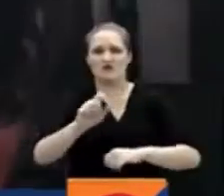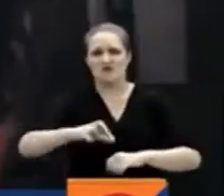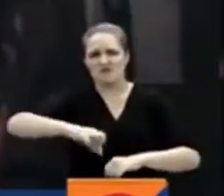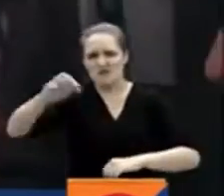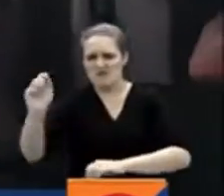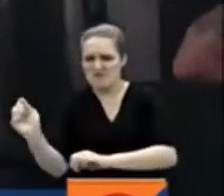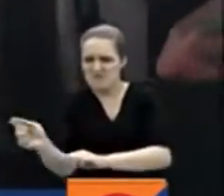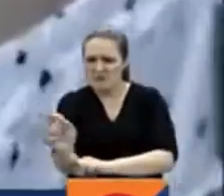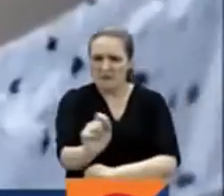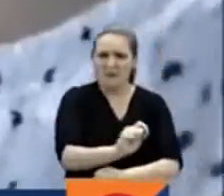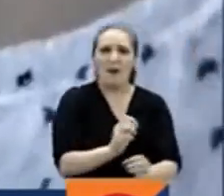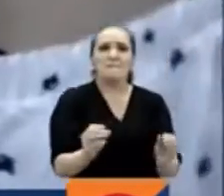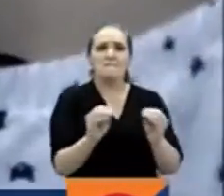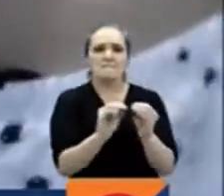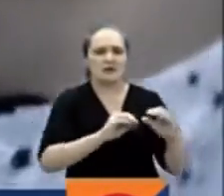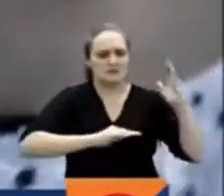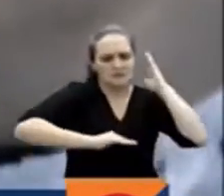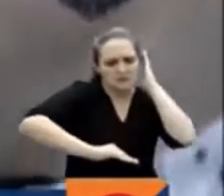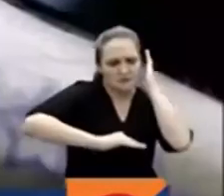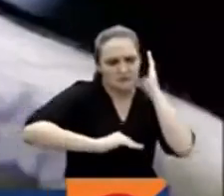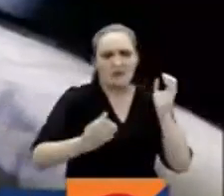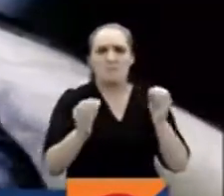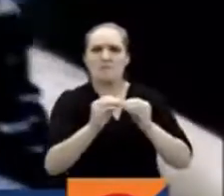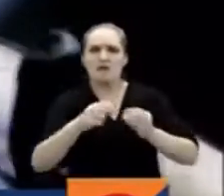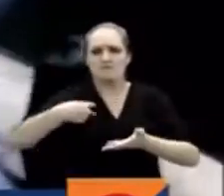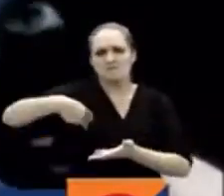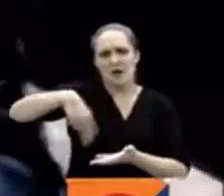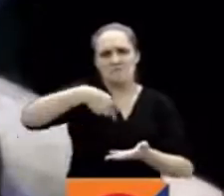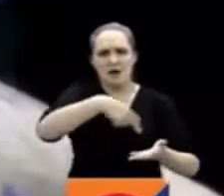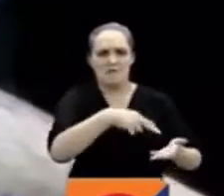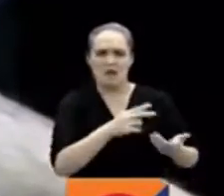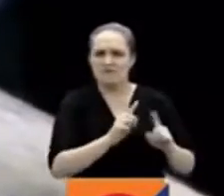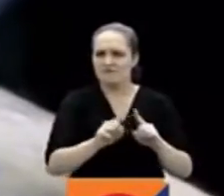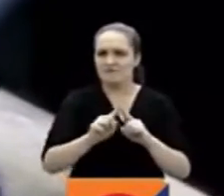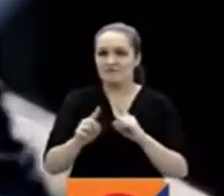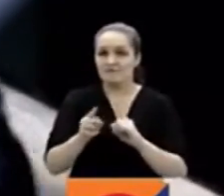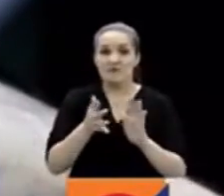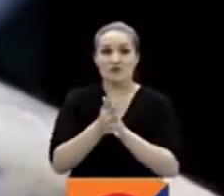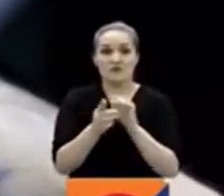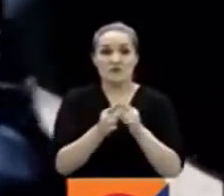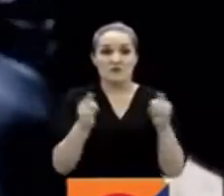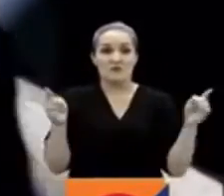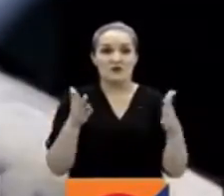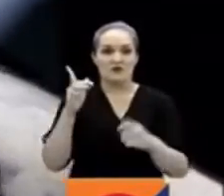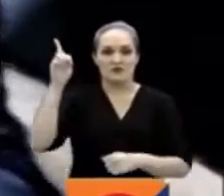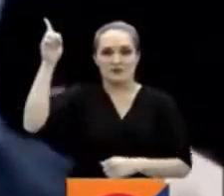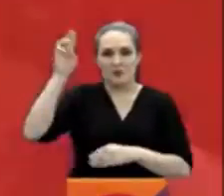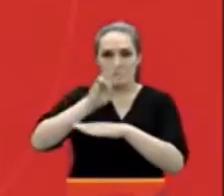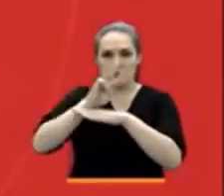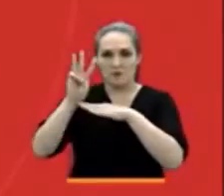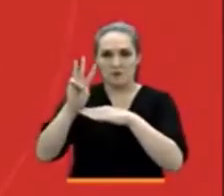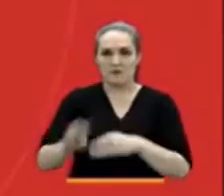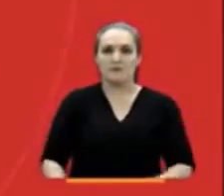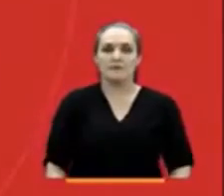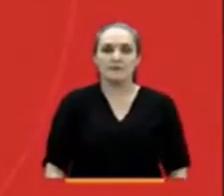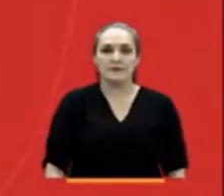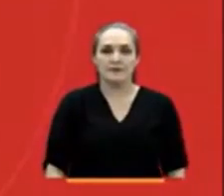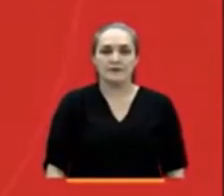show de DJs y batalla freestyle. Más información en www.worldtattooevents.com